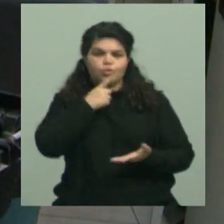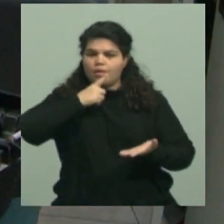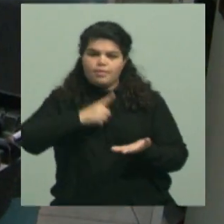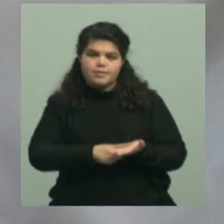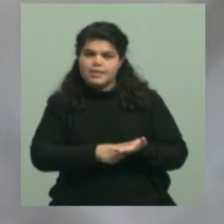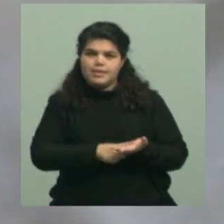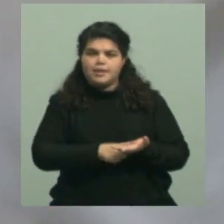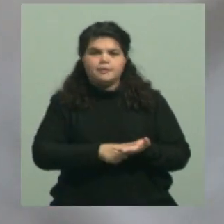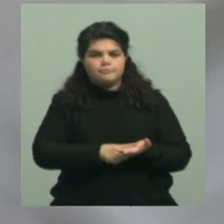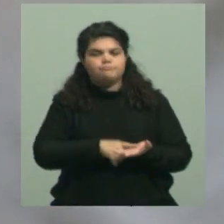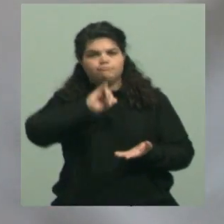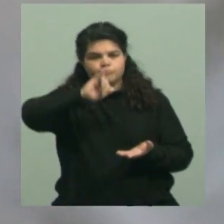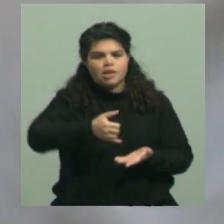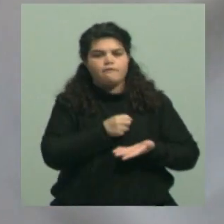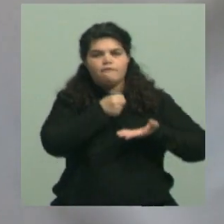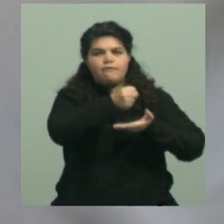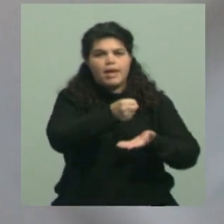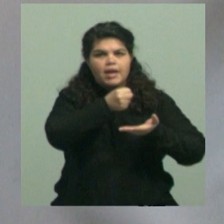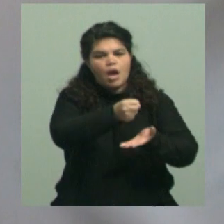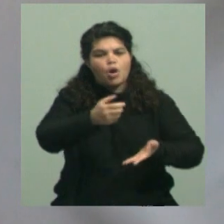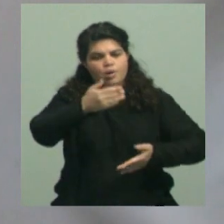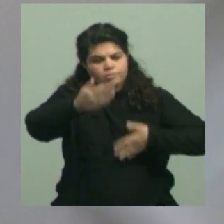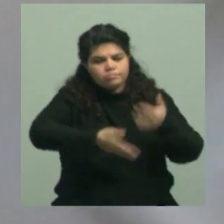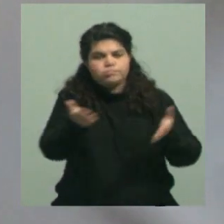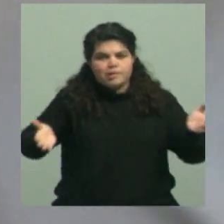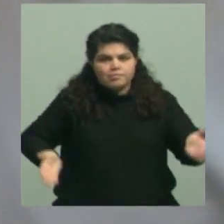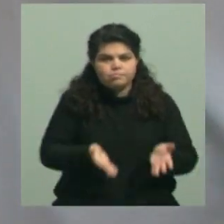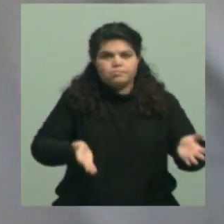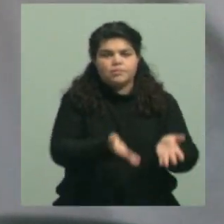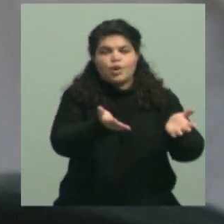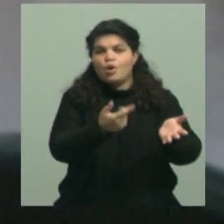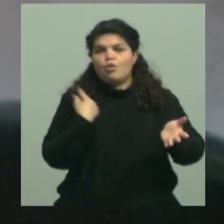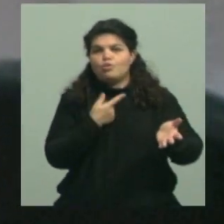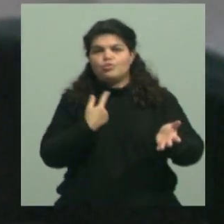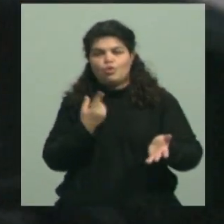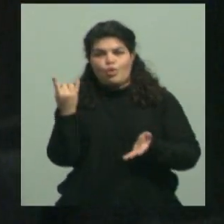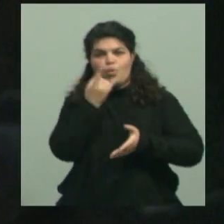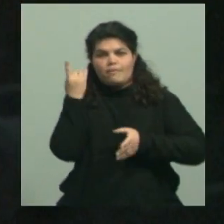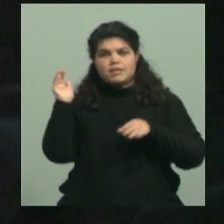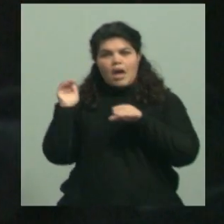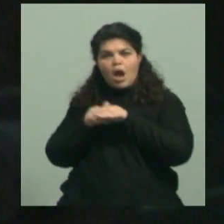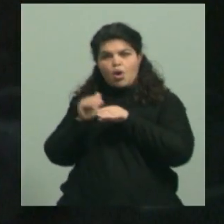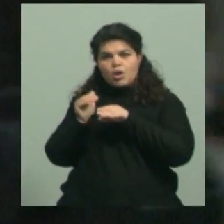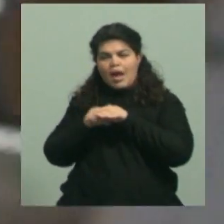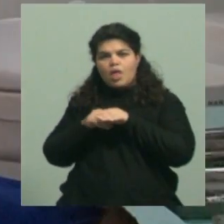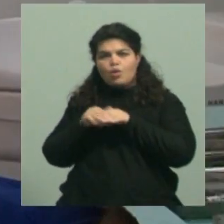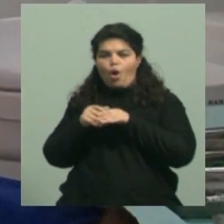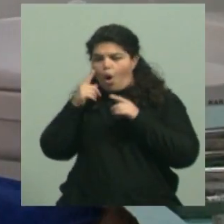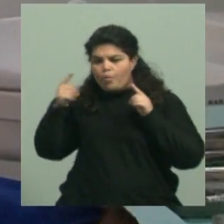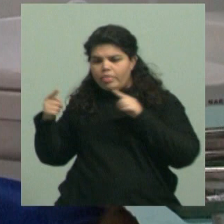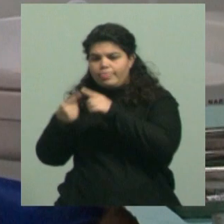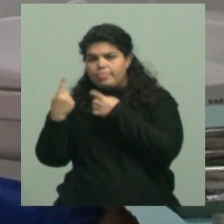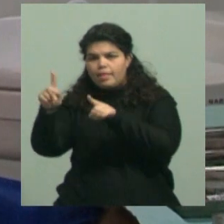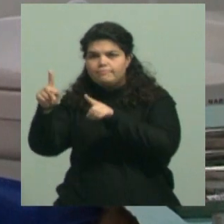de año usando recursos que teníamos ahorrados para otros fines, concretamente en ese momento